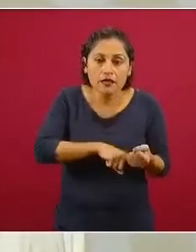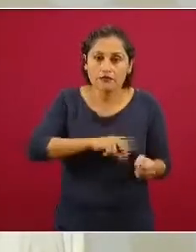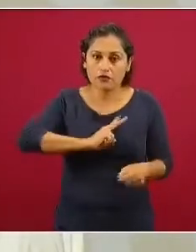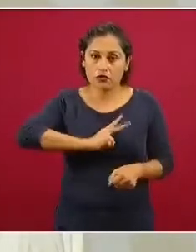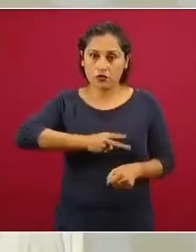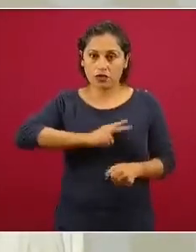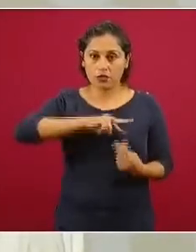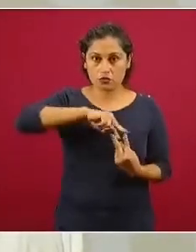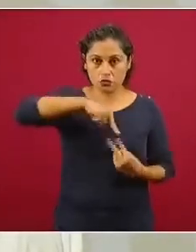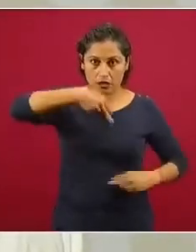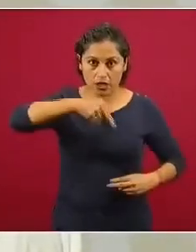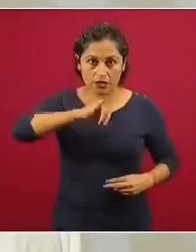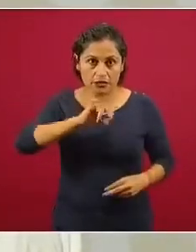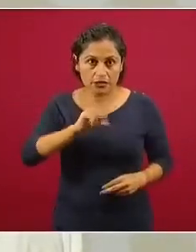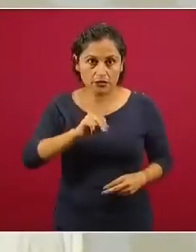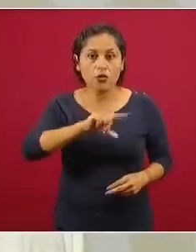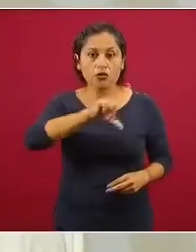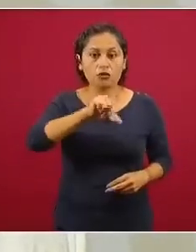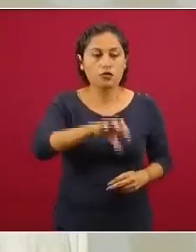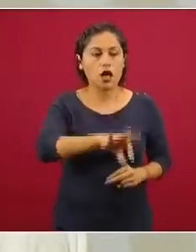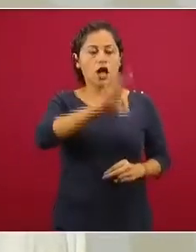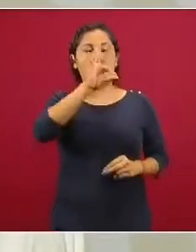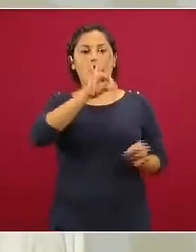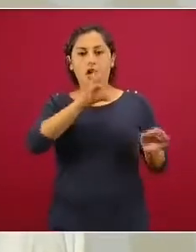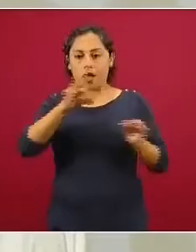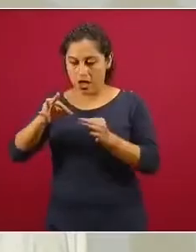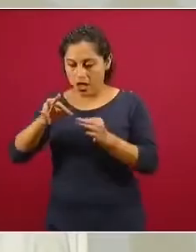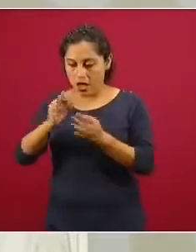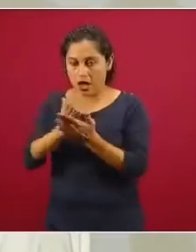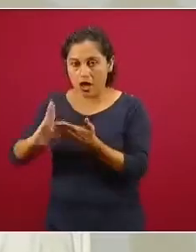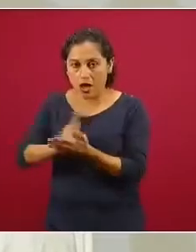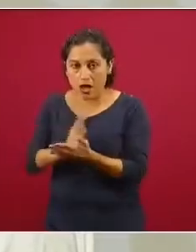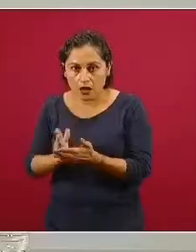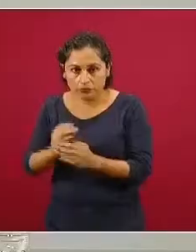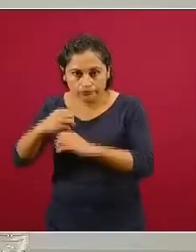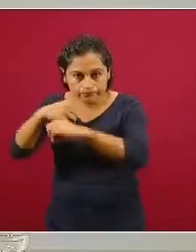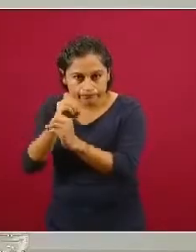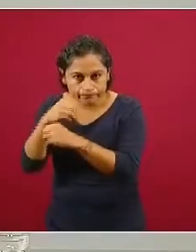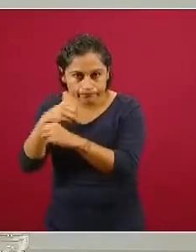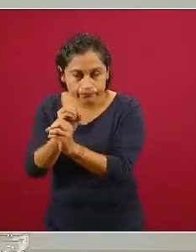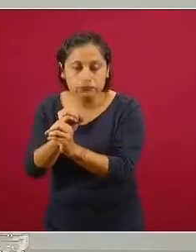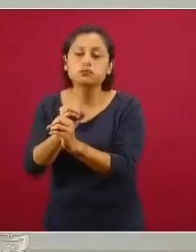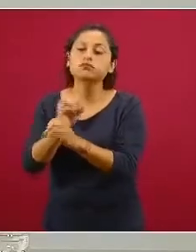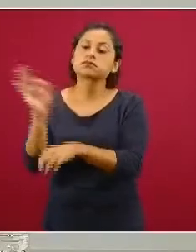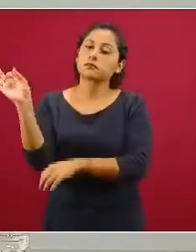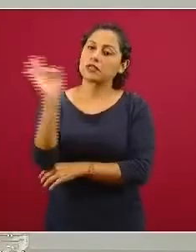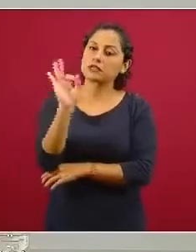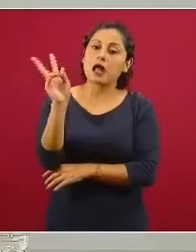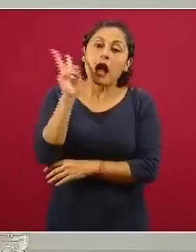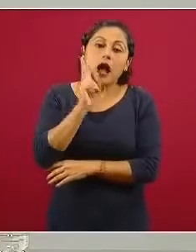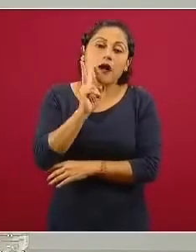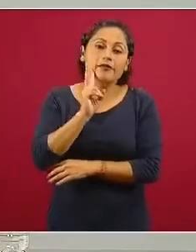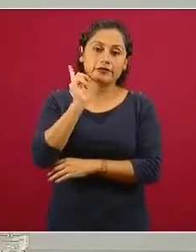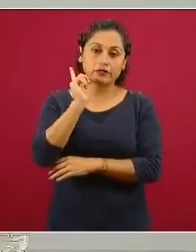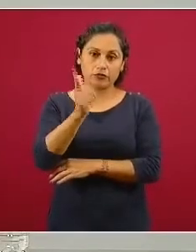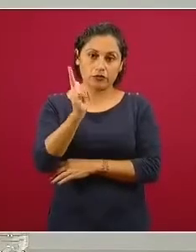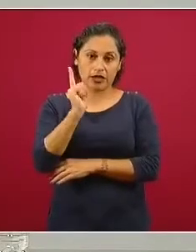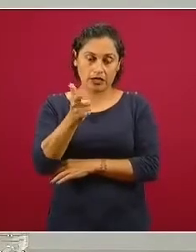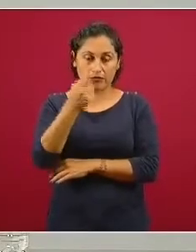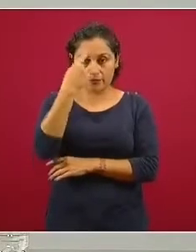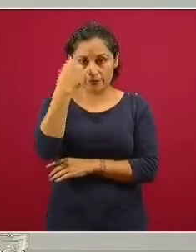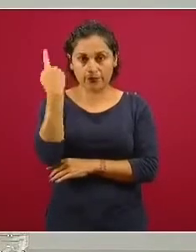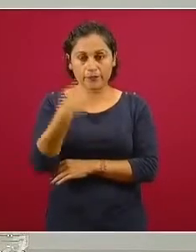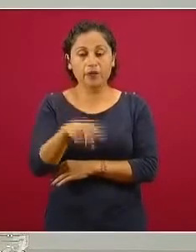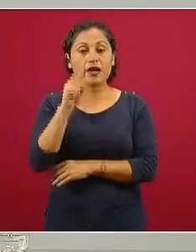secuenciarlo, si es que lo encontramos o lo podemos obtener, y secuenciar también el virus de la